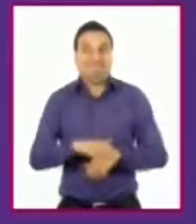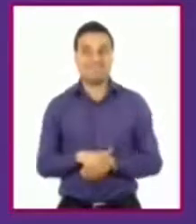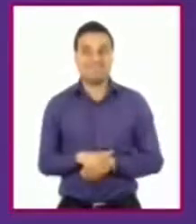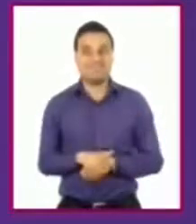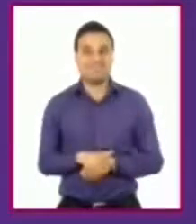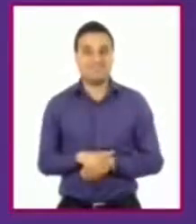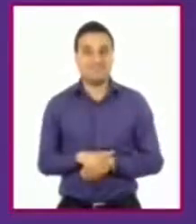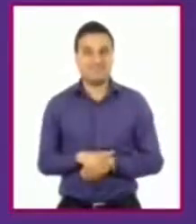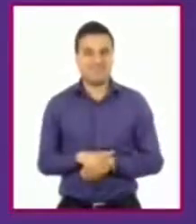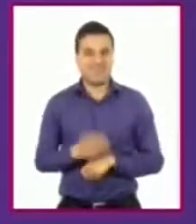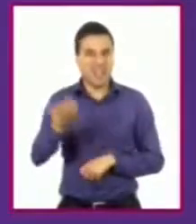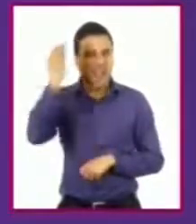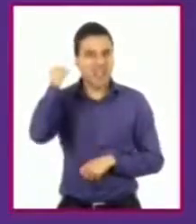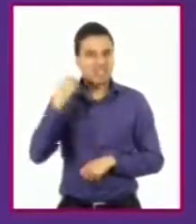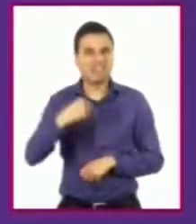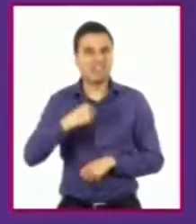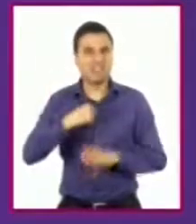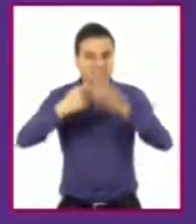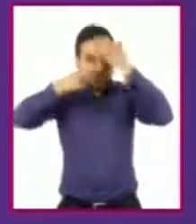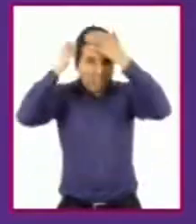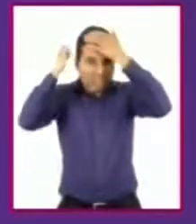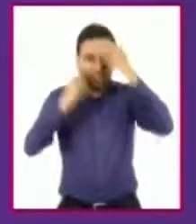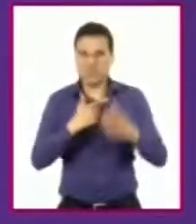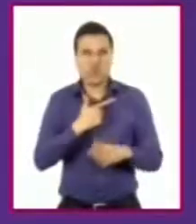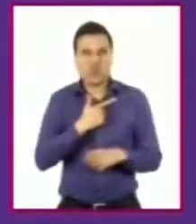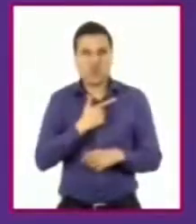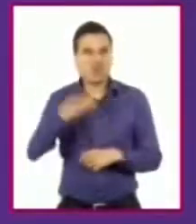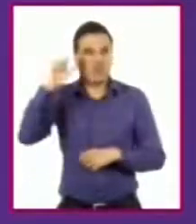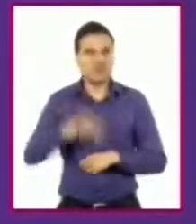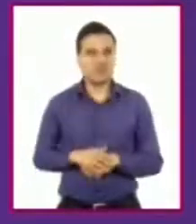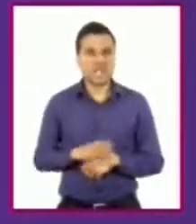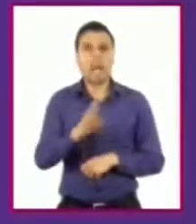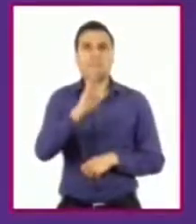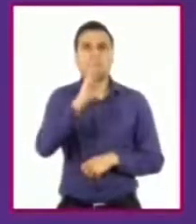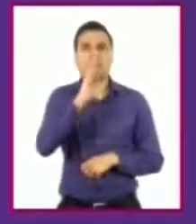ni me quería peinar, mamá me tenía que aplacar el pelo a fuerza.